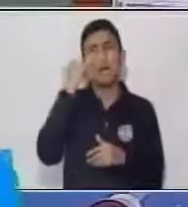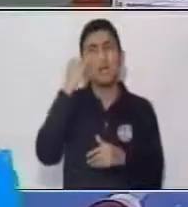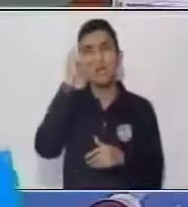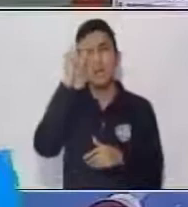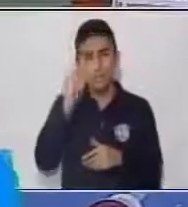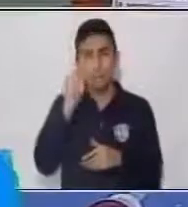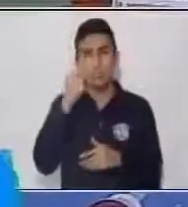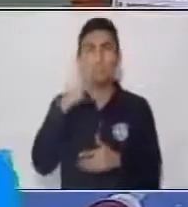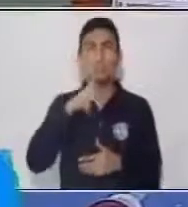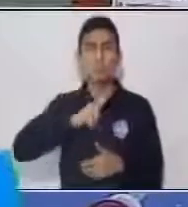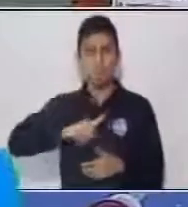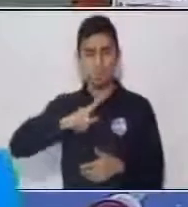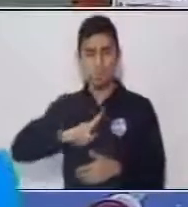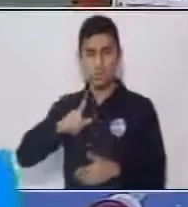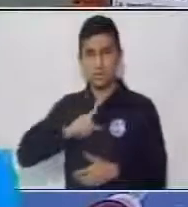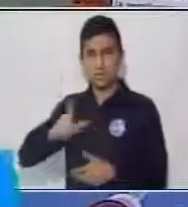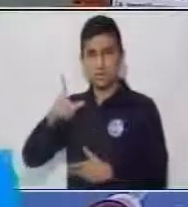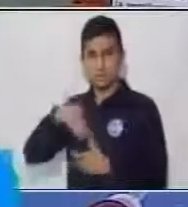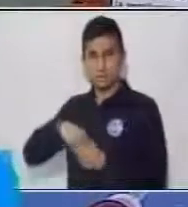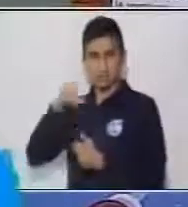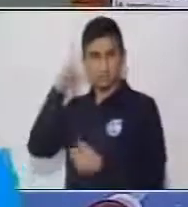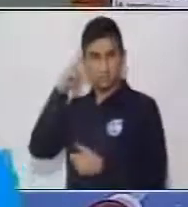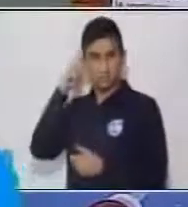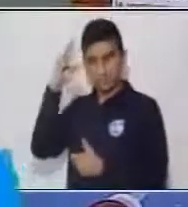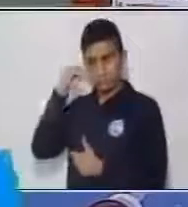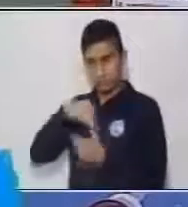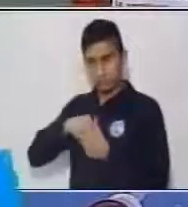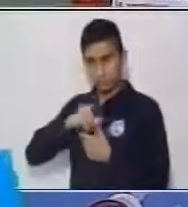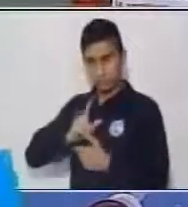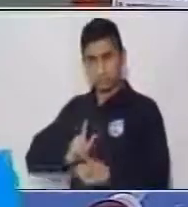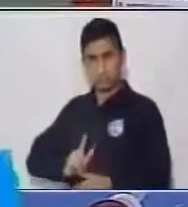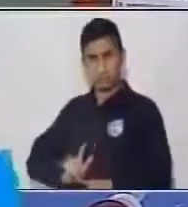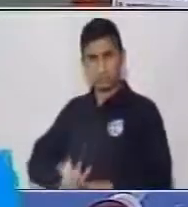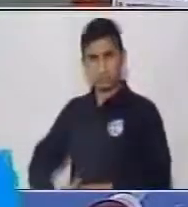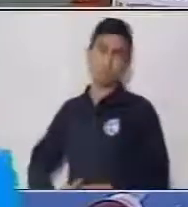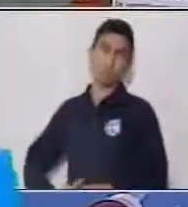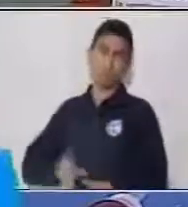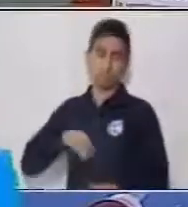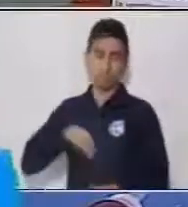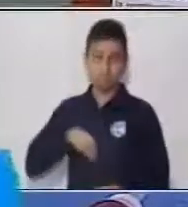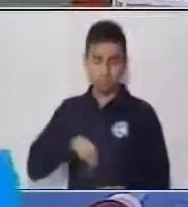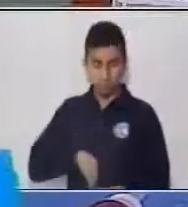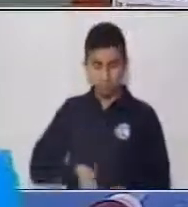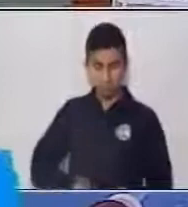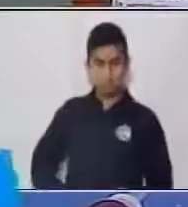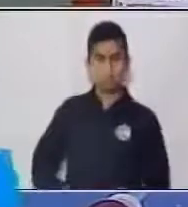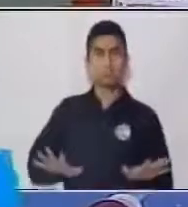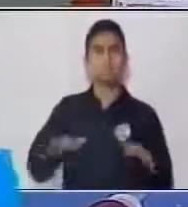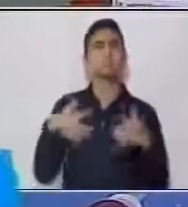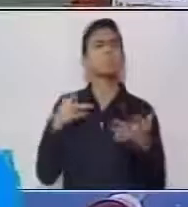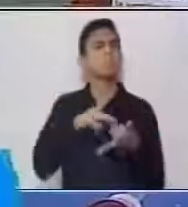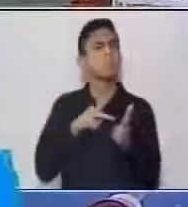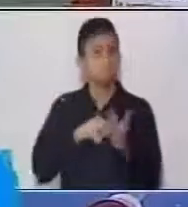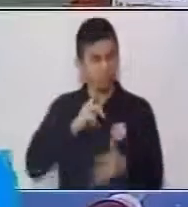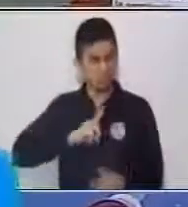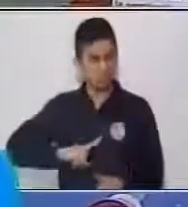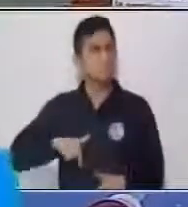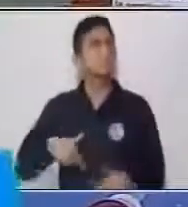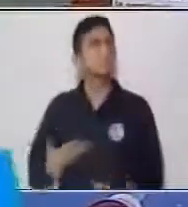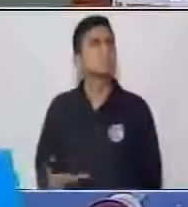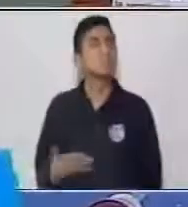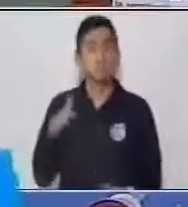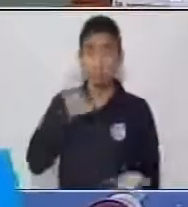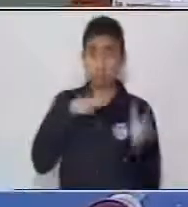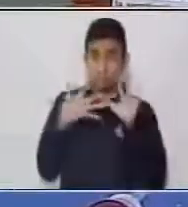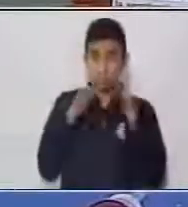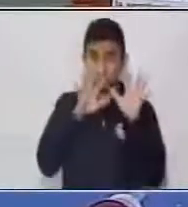expulsado al exterior del cuerpo por un conductor llamado uretra. La orina está compuesta por más